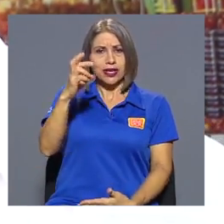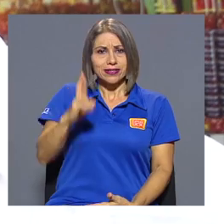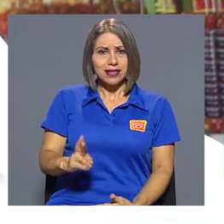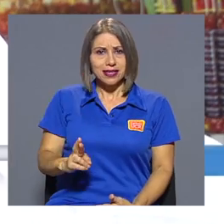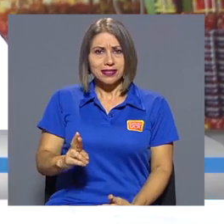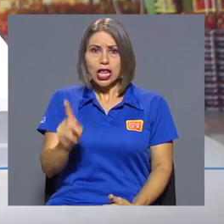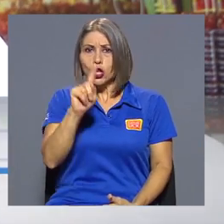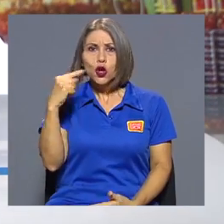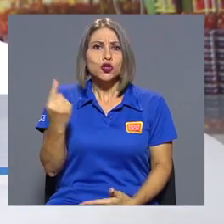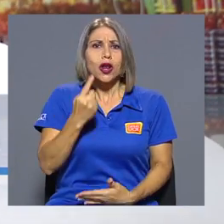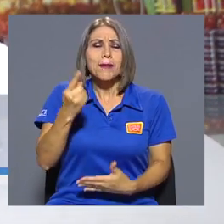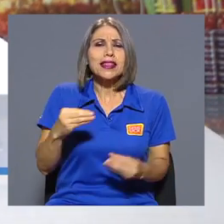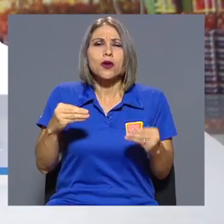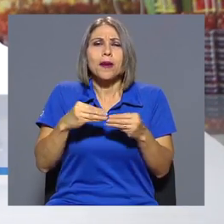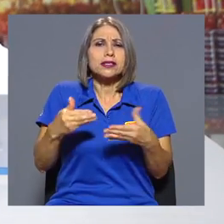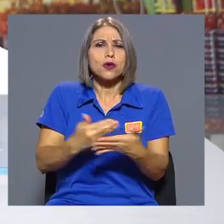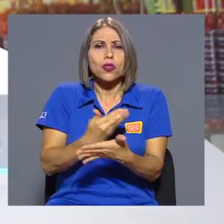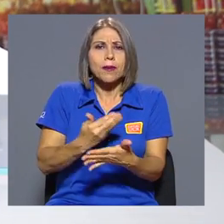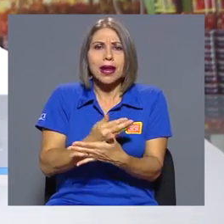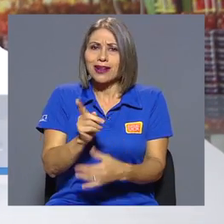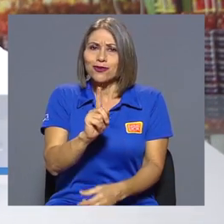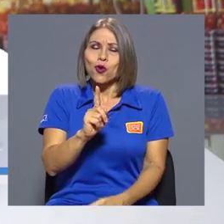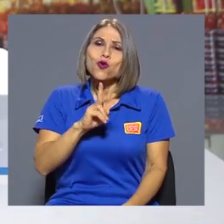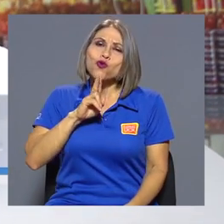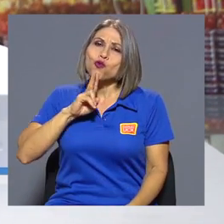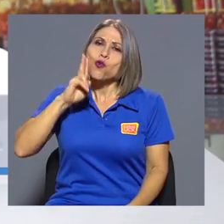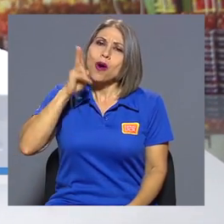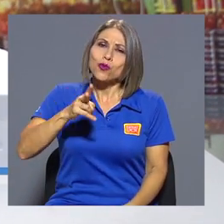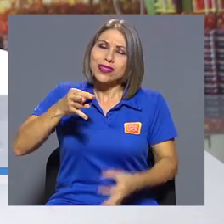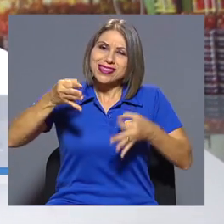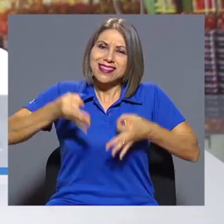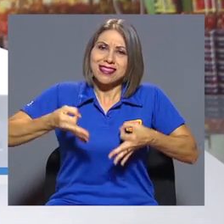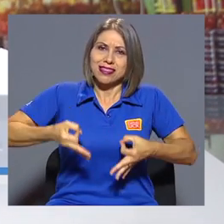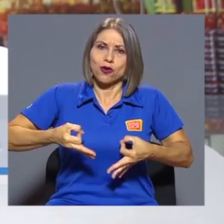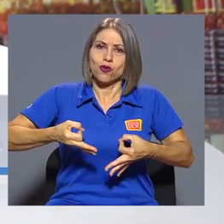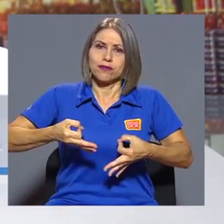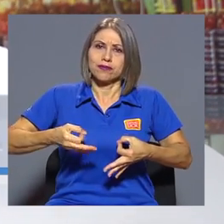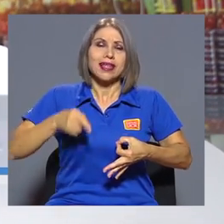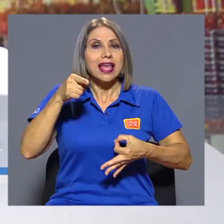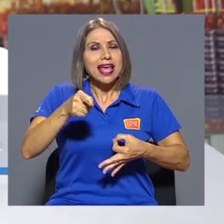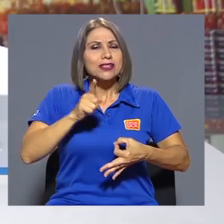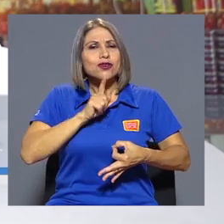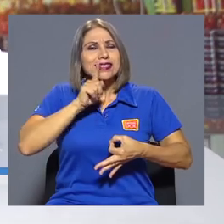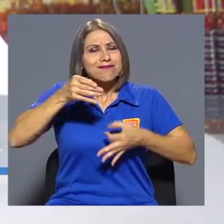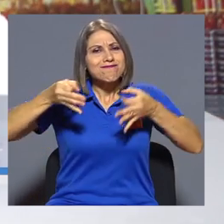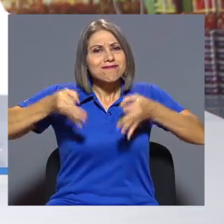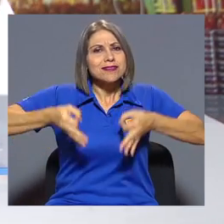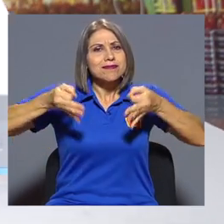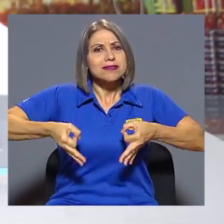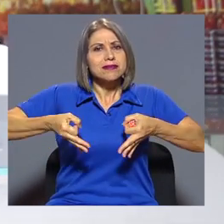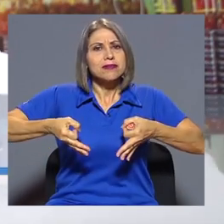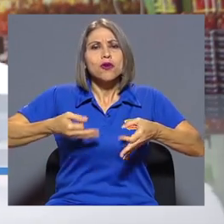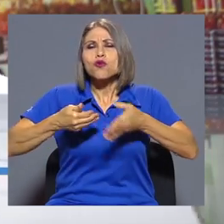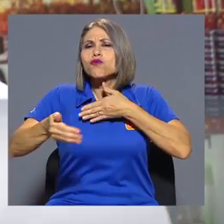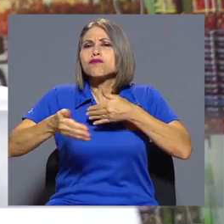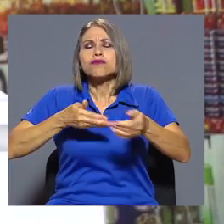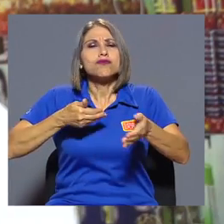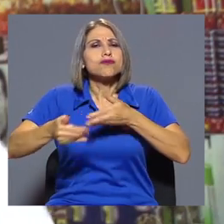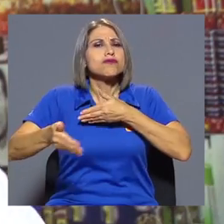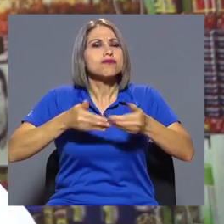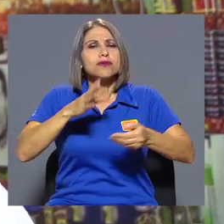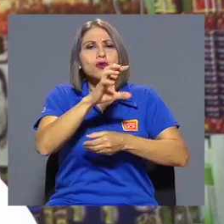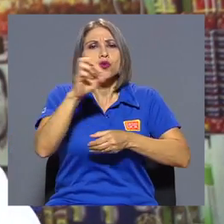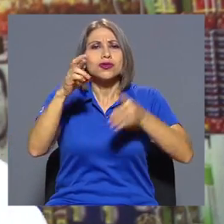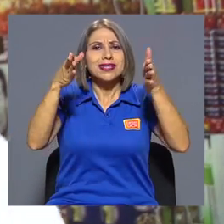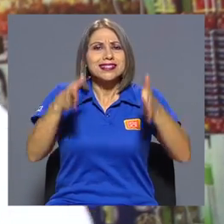contemporáneo, no, lo auténtico. Y esto es auténticamente como los costarricenses de cualquier